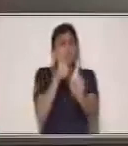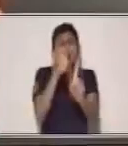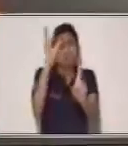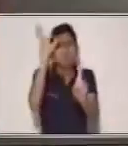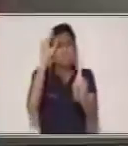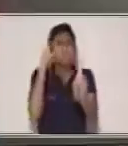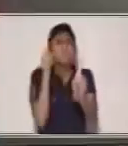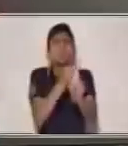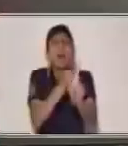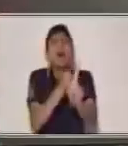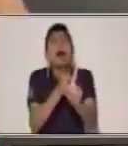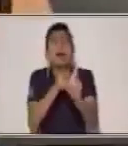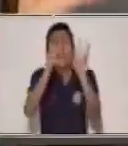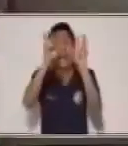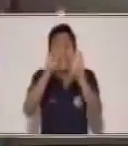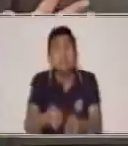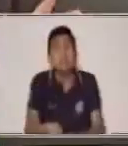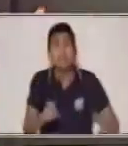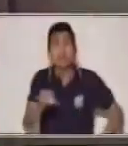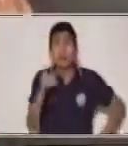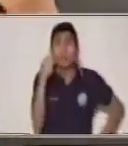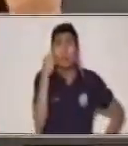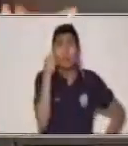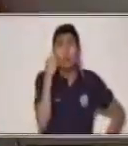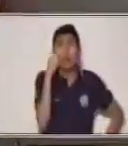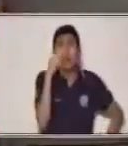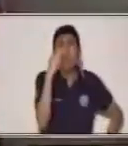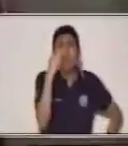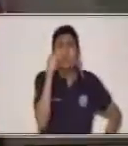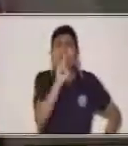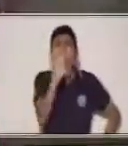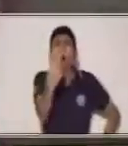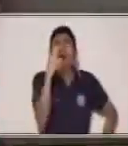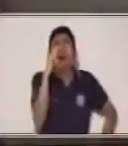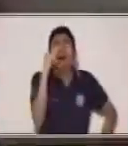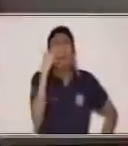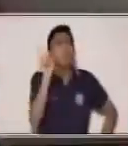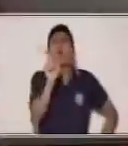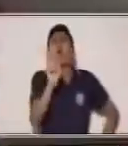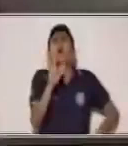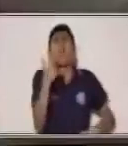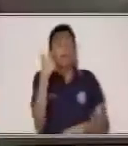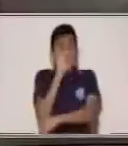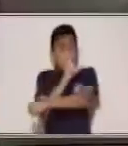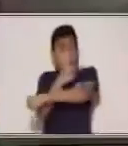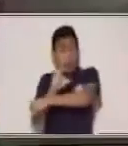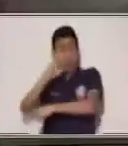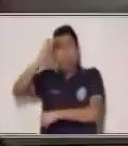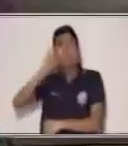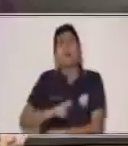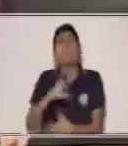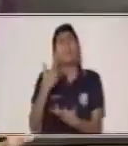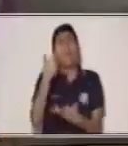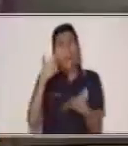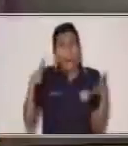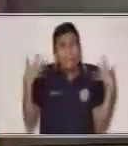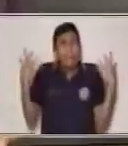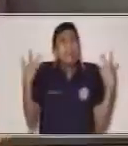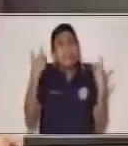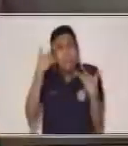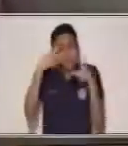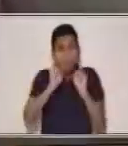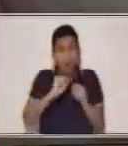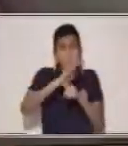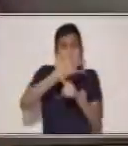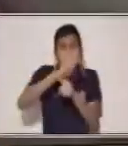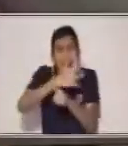divertir y no es como una finalidad pero algunos buscan alguna enseñanza en el cuento. Pero más que todo, la